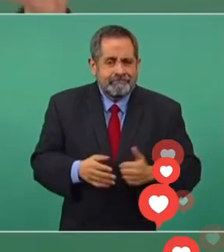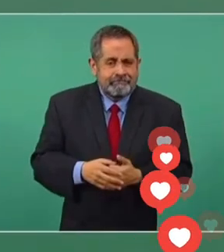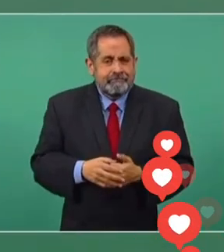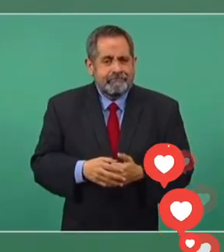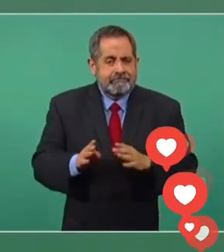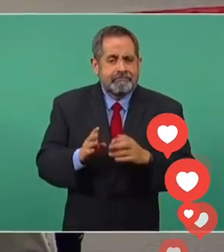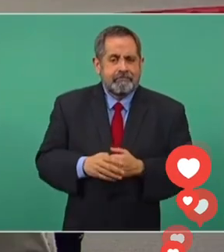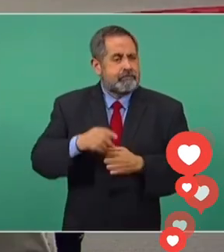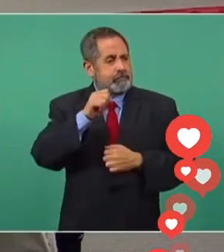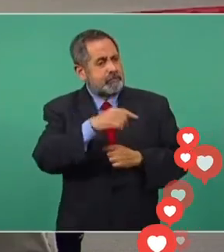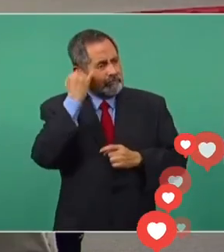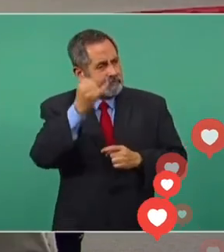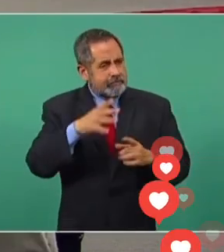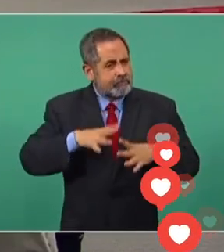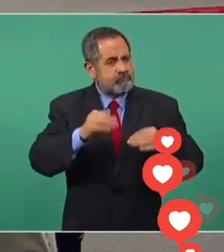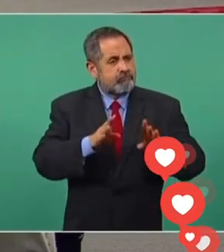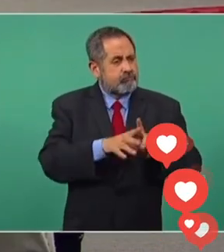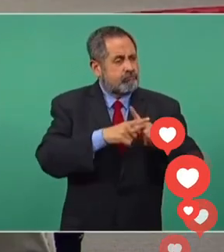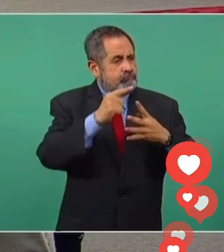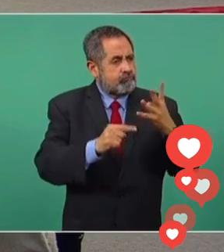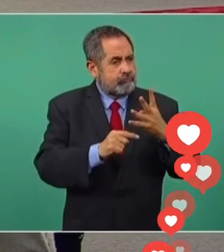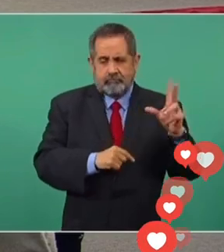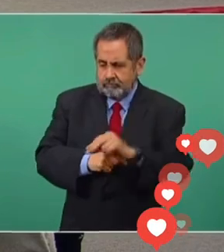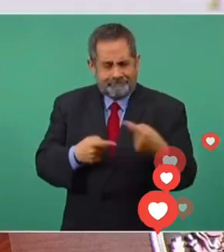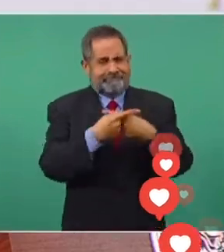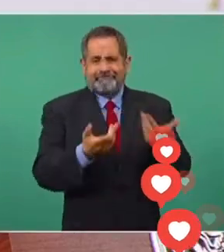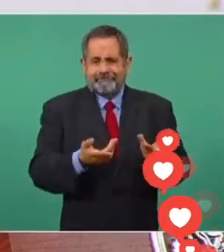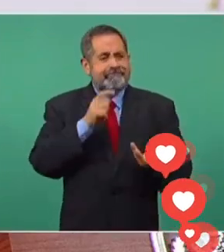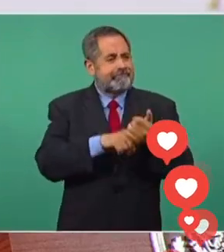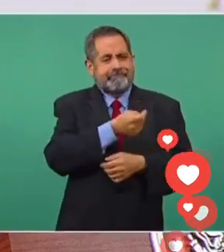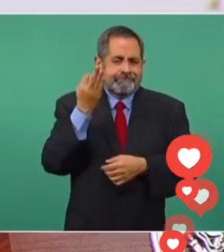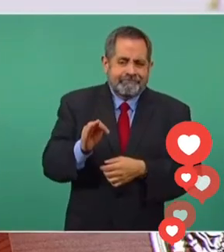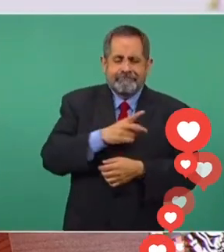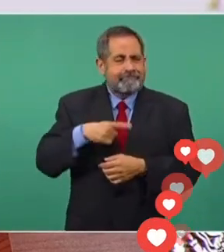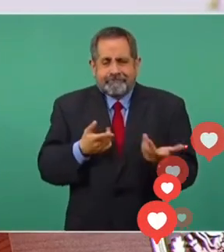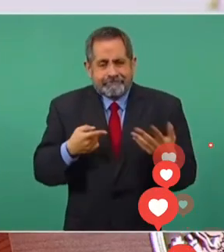de sus principios, de sus ideales, es traición.